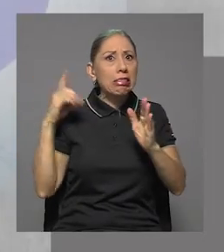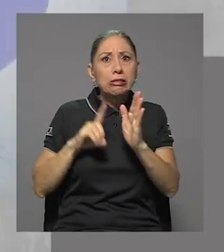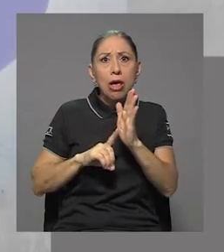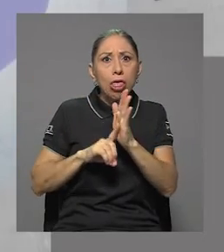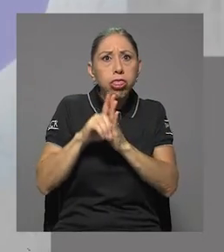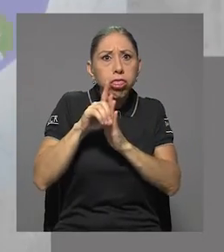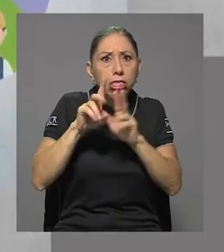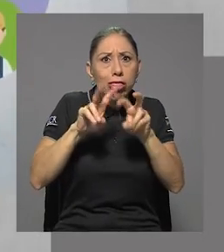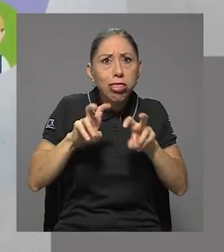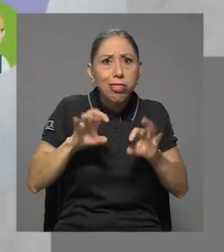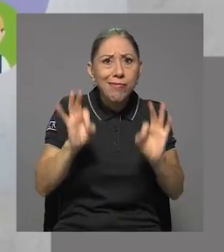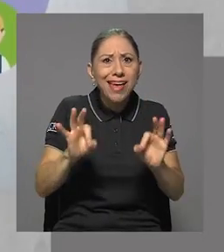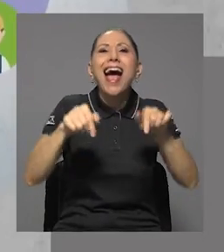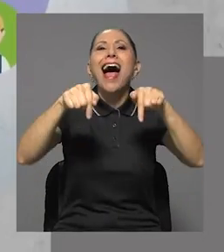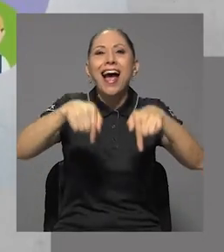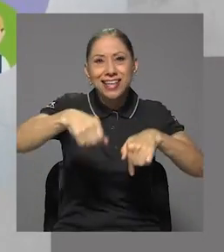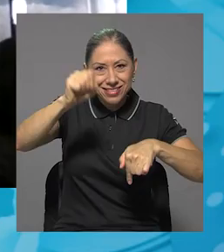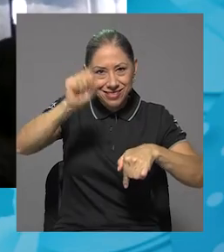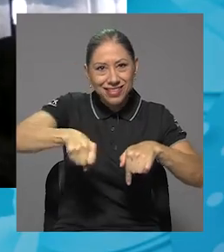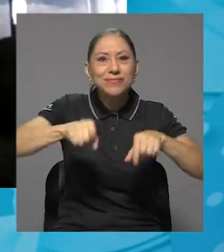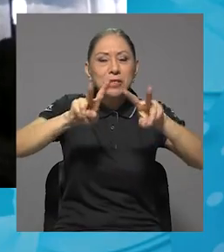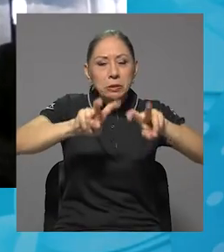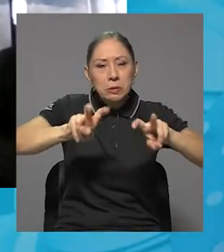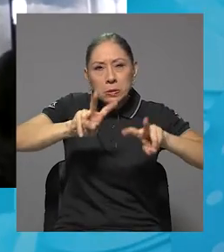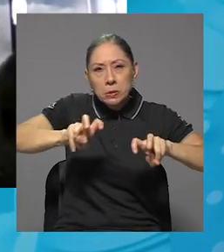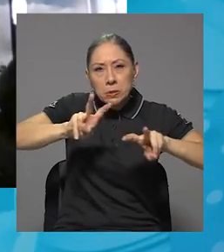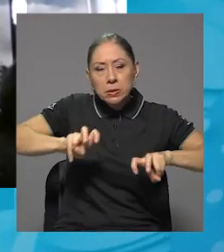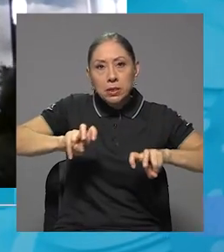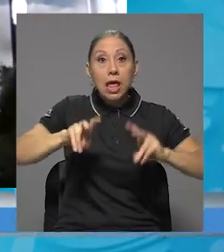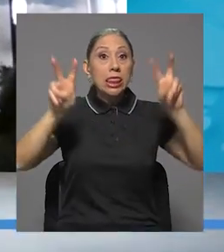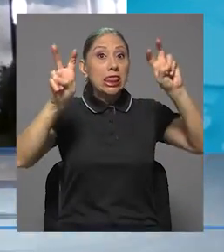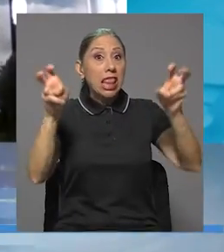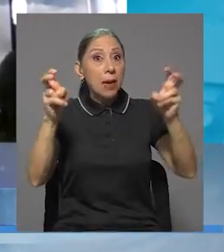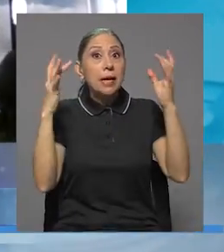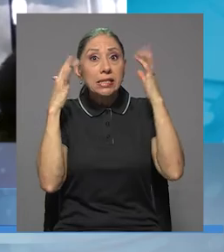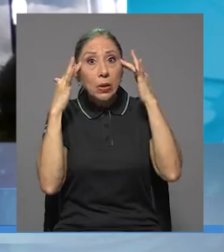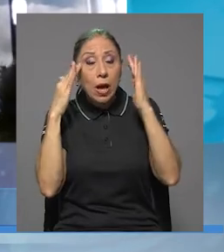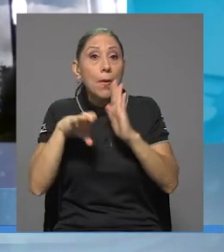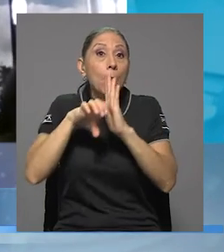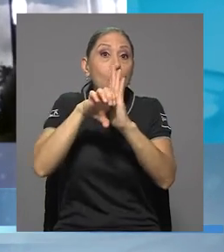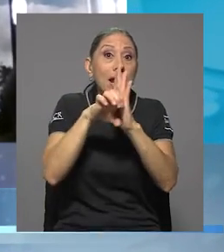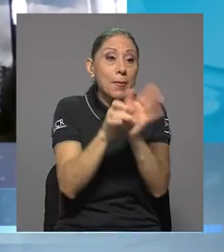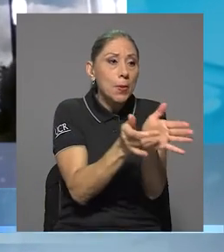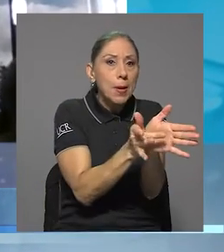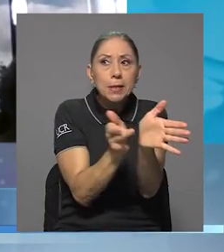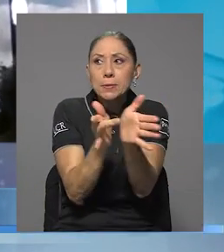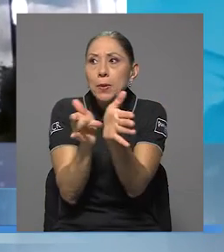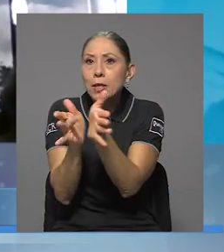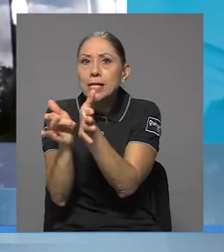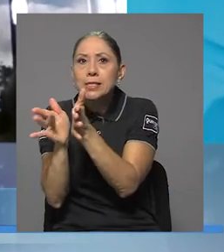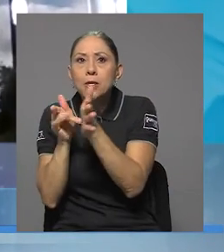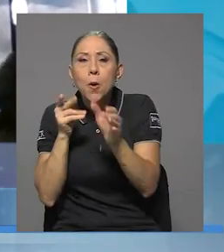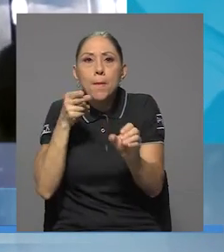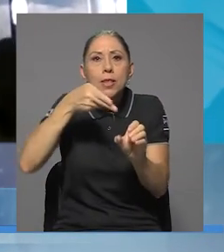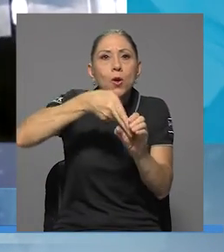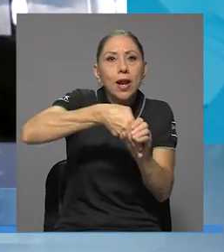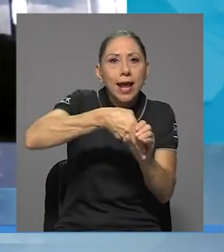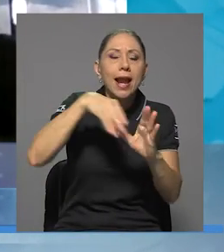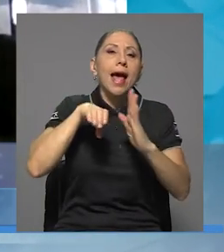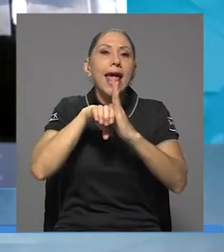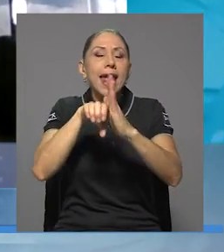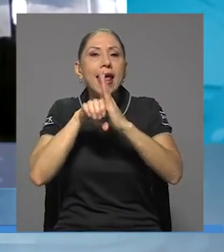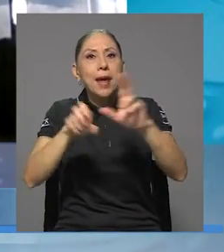desarrollados por los medios. Temas de gran preocupación como la misma exploración y explotación petrolera,